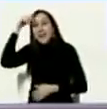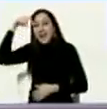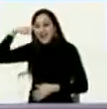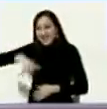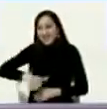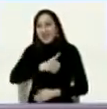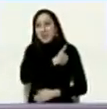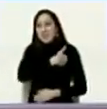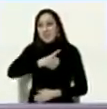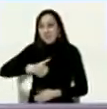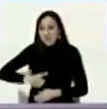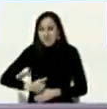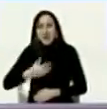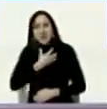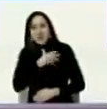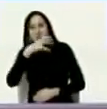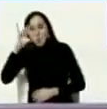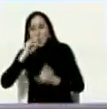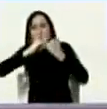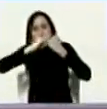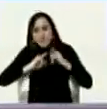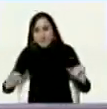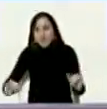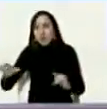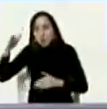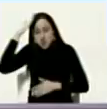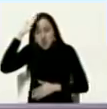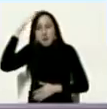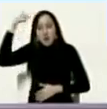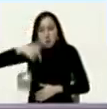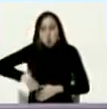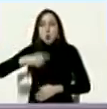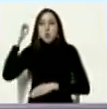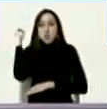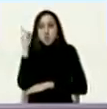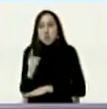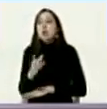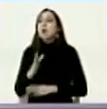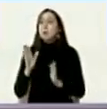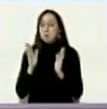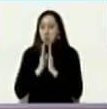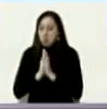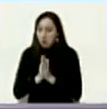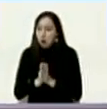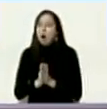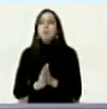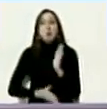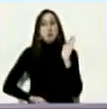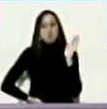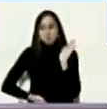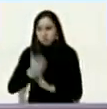presidente soberano e independiente que dirige este país por favor retírese le dijo así